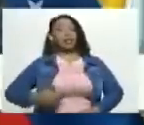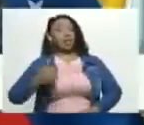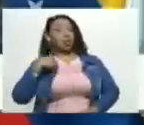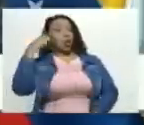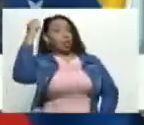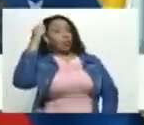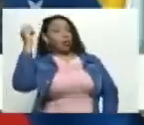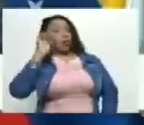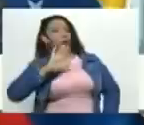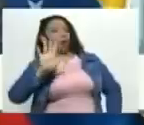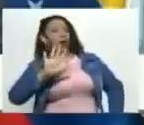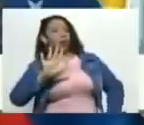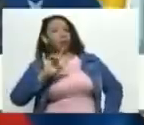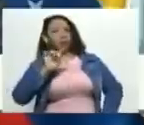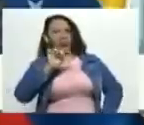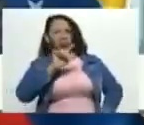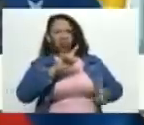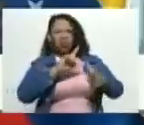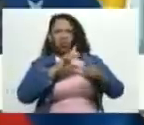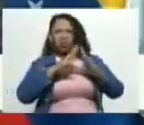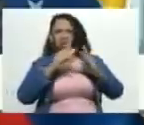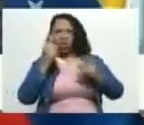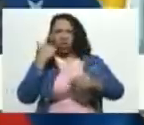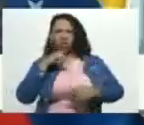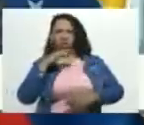y a partir de ahí todo lo que vimos